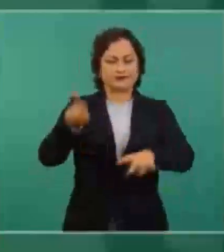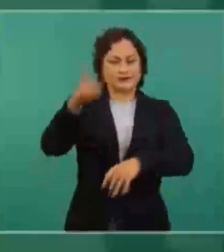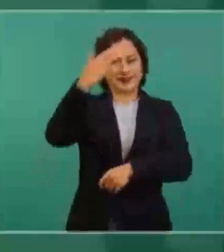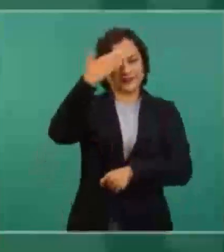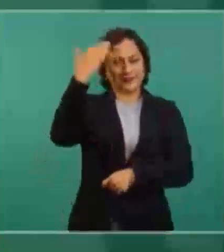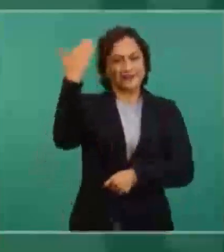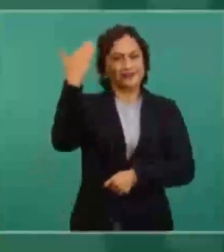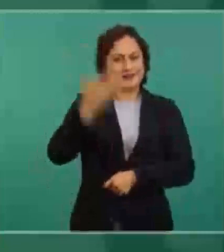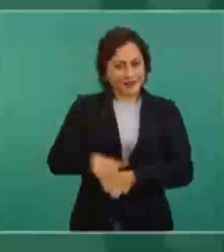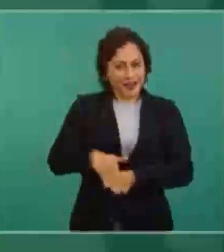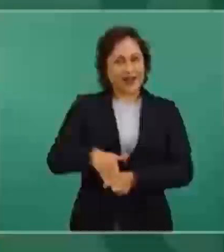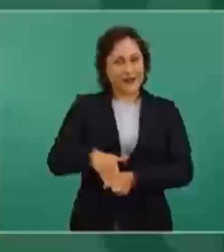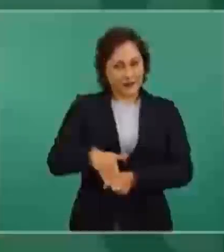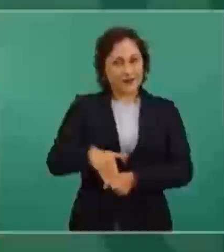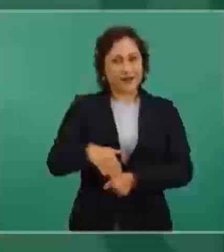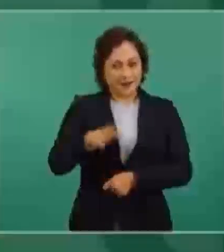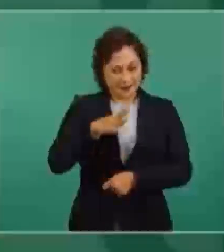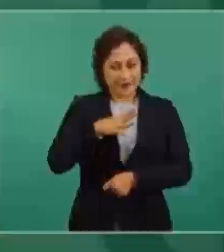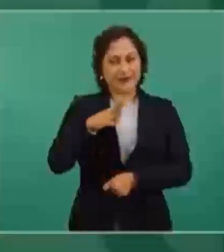fondos buitres